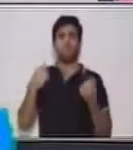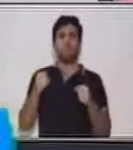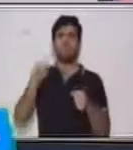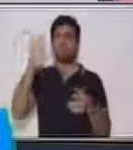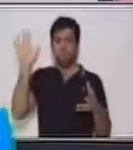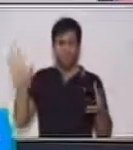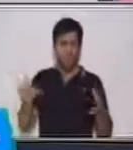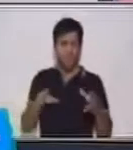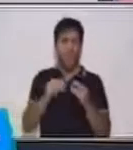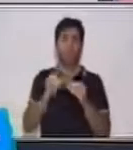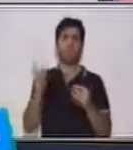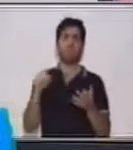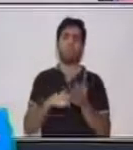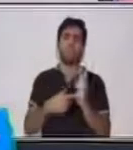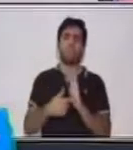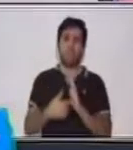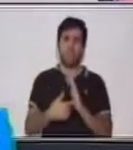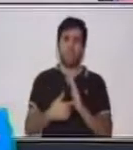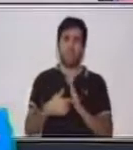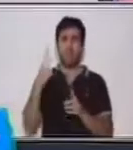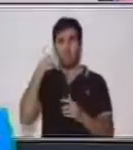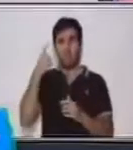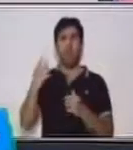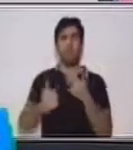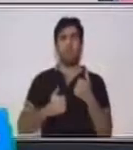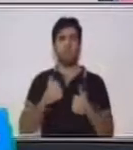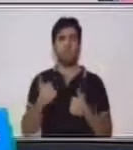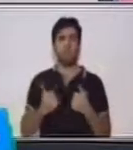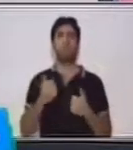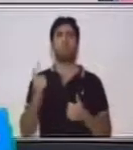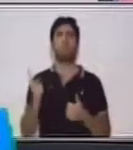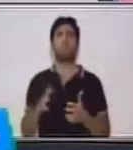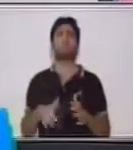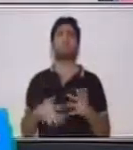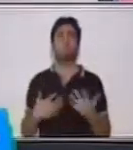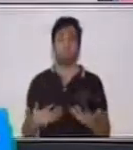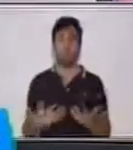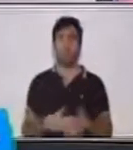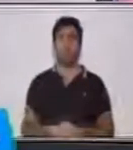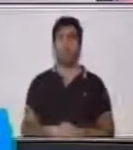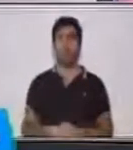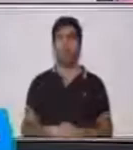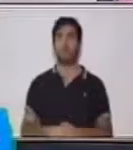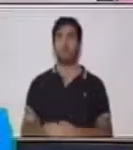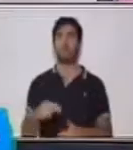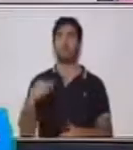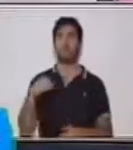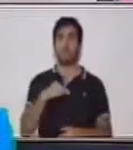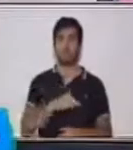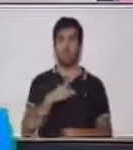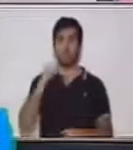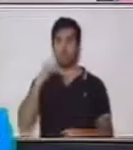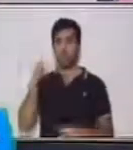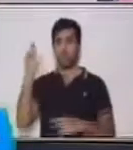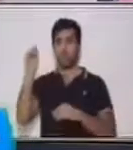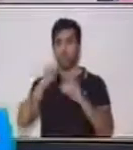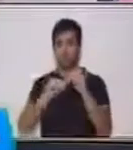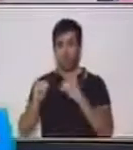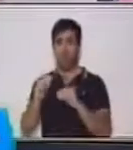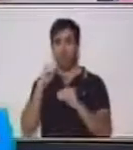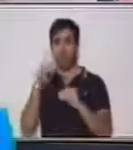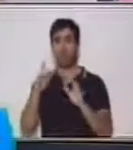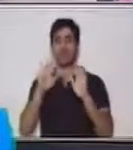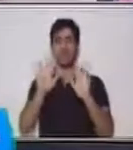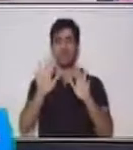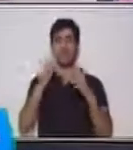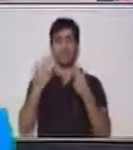esto? Es una gran pregunta que algunos de ustedes se pueden hacer. Vamos a decir dieciséis mil.